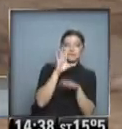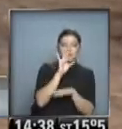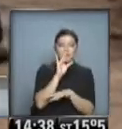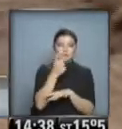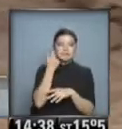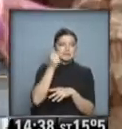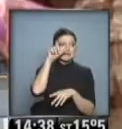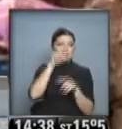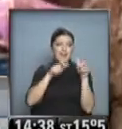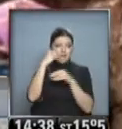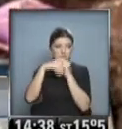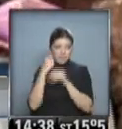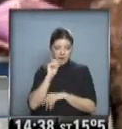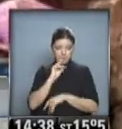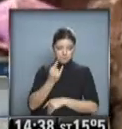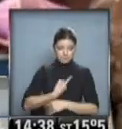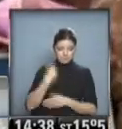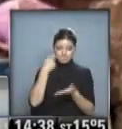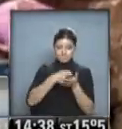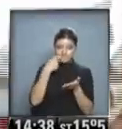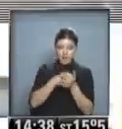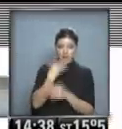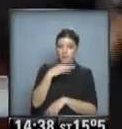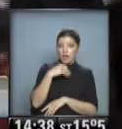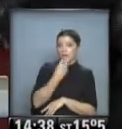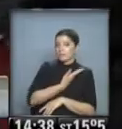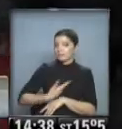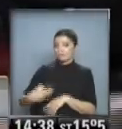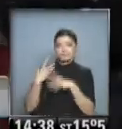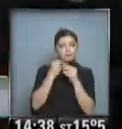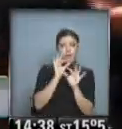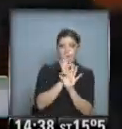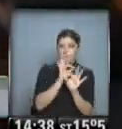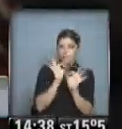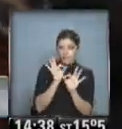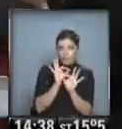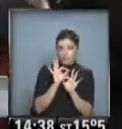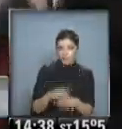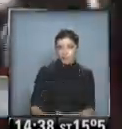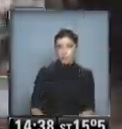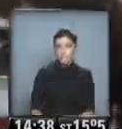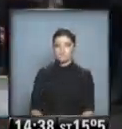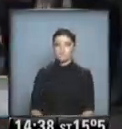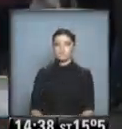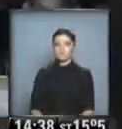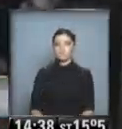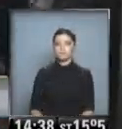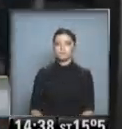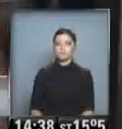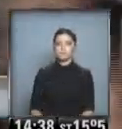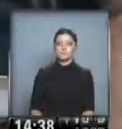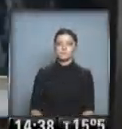asumir los elevados costos sin apenas soporte estatal. ¡Seguro! ¡Unido! ¡Jamás será vencido!